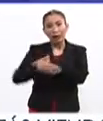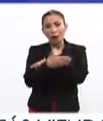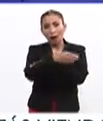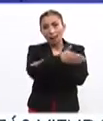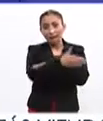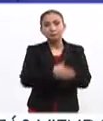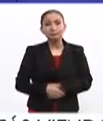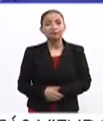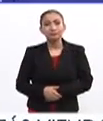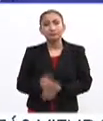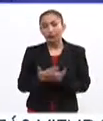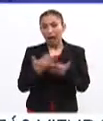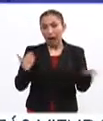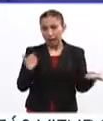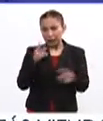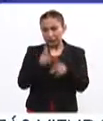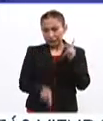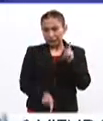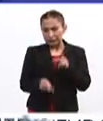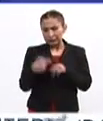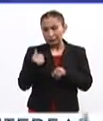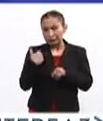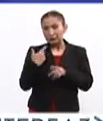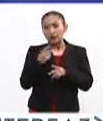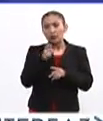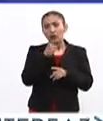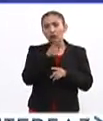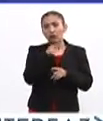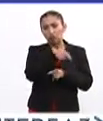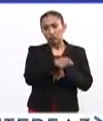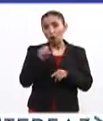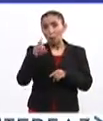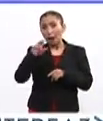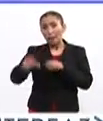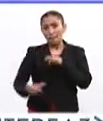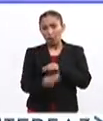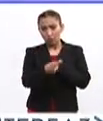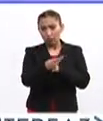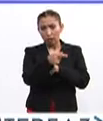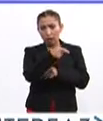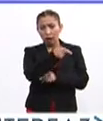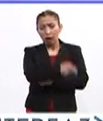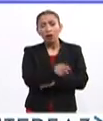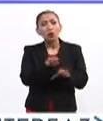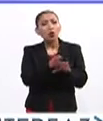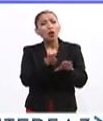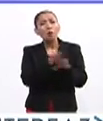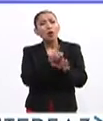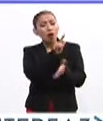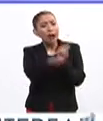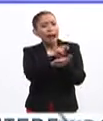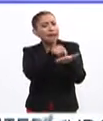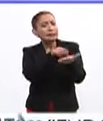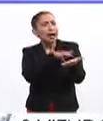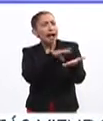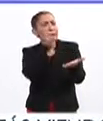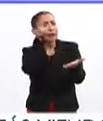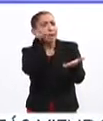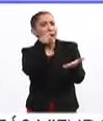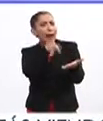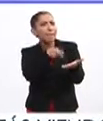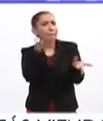Pecuarias. Y bueno, antes de irnos al corte, doctor, pues Omar hacía la pregunta de ¿cómo está la ley en este